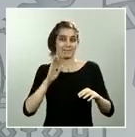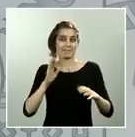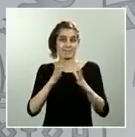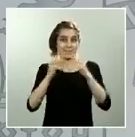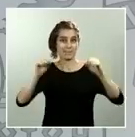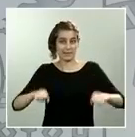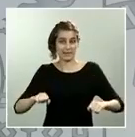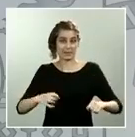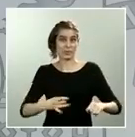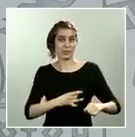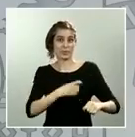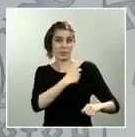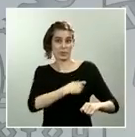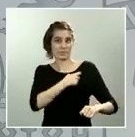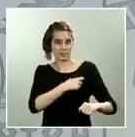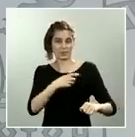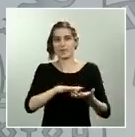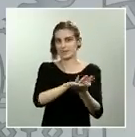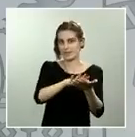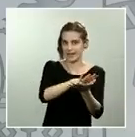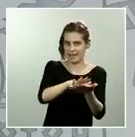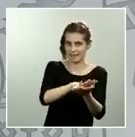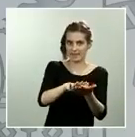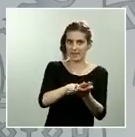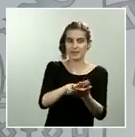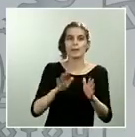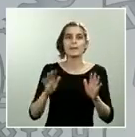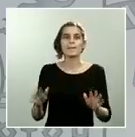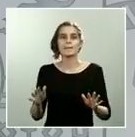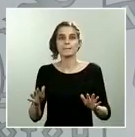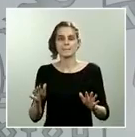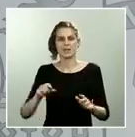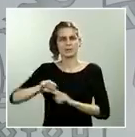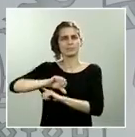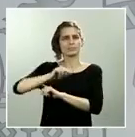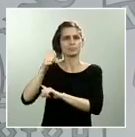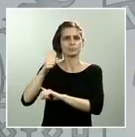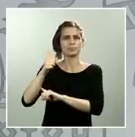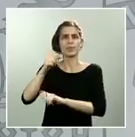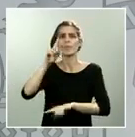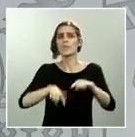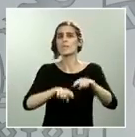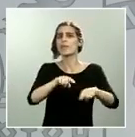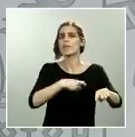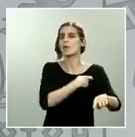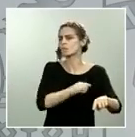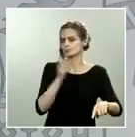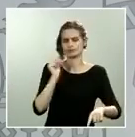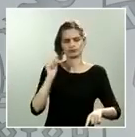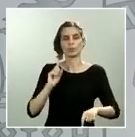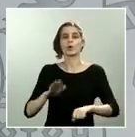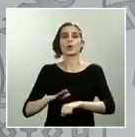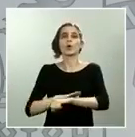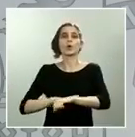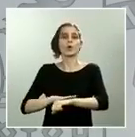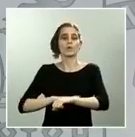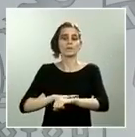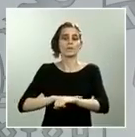cabo no está condicionada sino que como ya se ha trasladado el Ejecutivo presentará la propuesta a lo largo del mes de mayo y